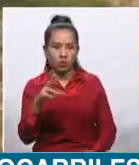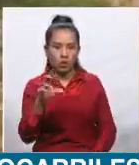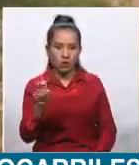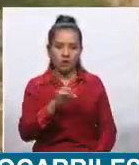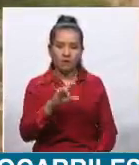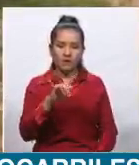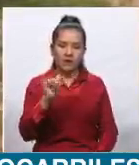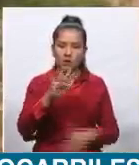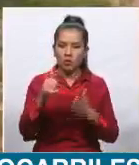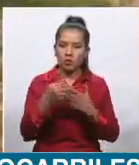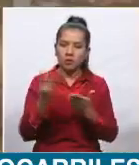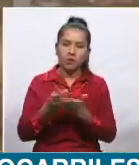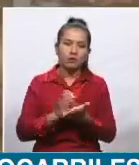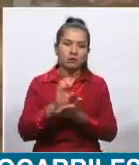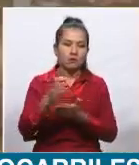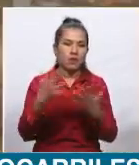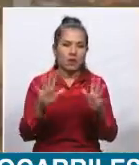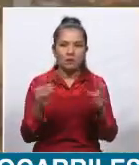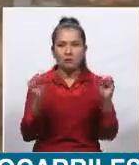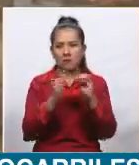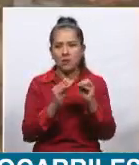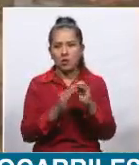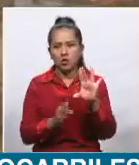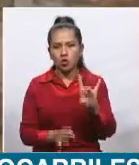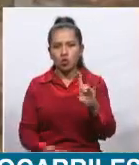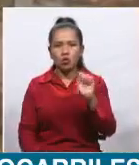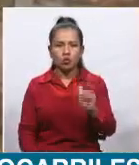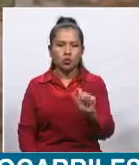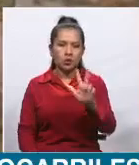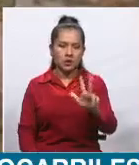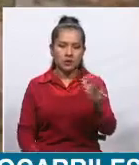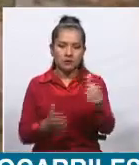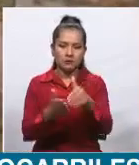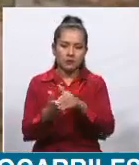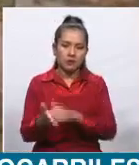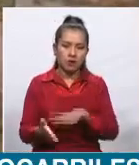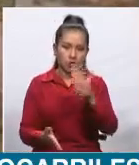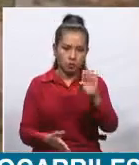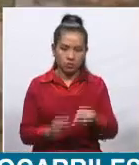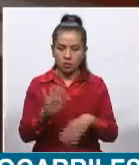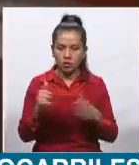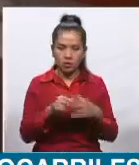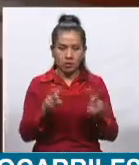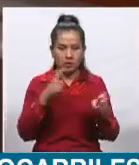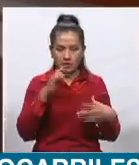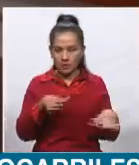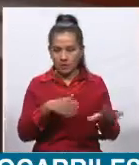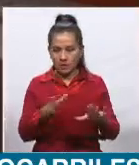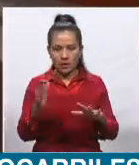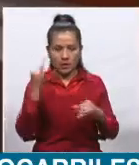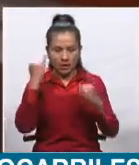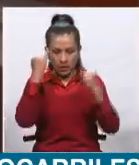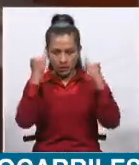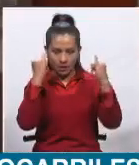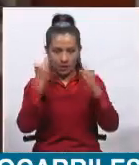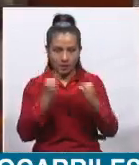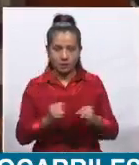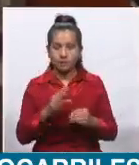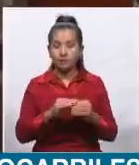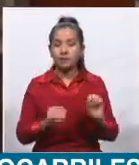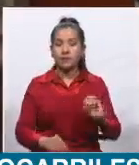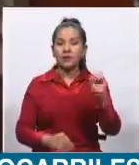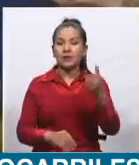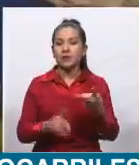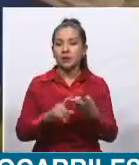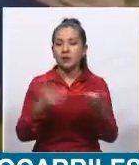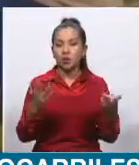invirtiendo un poco más de 8.3 millones de bolivianos en este tramo, en este diseño. El segundo diseño que estamos encarando y